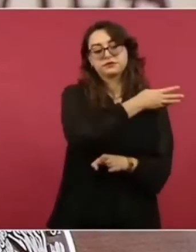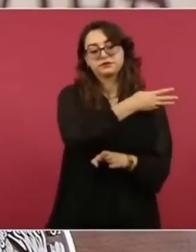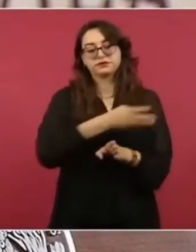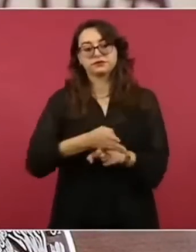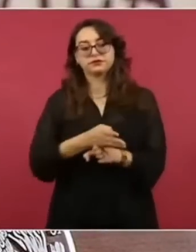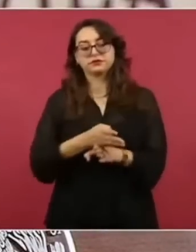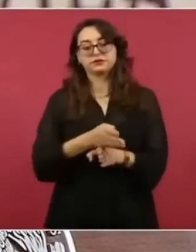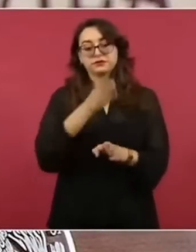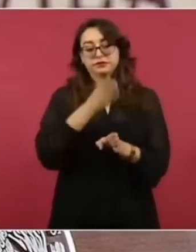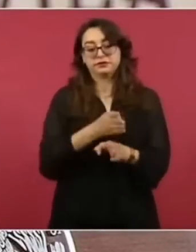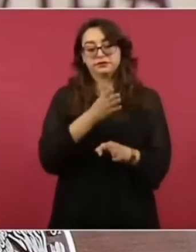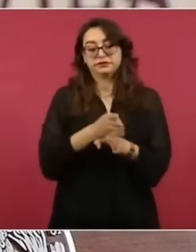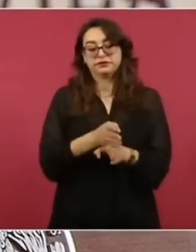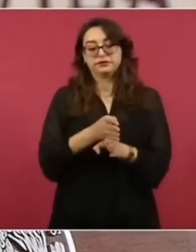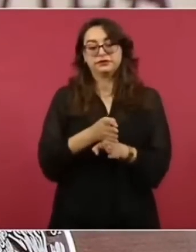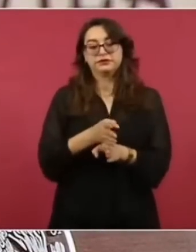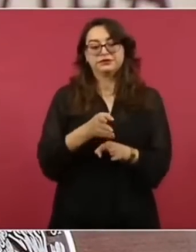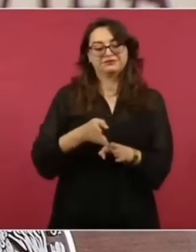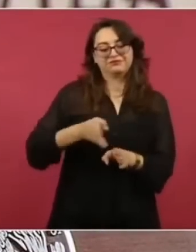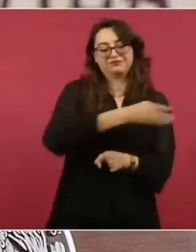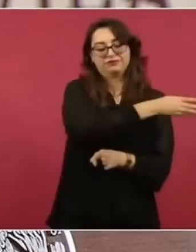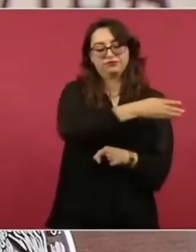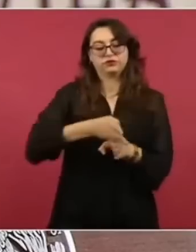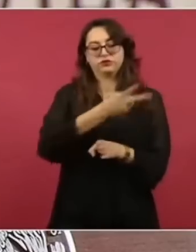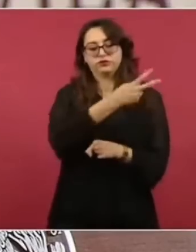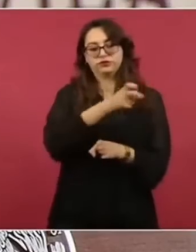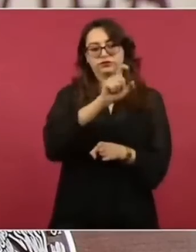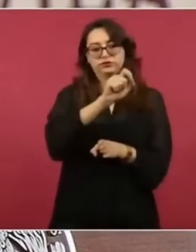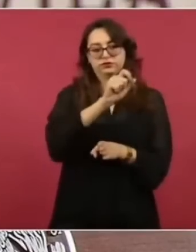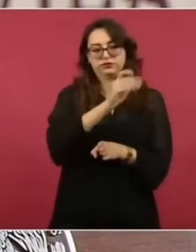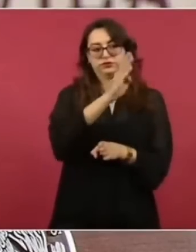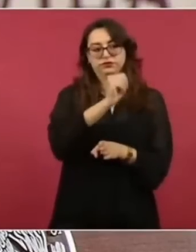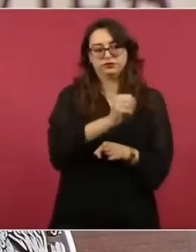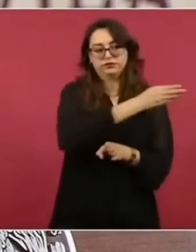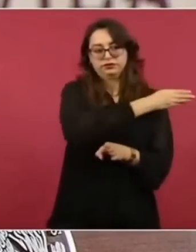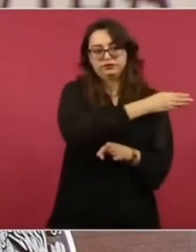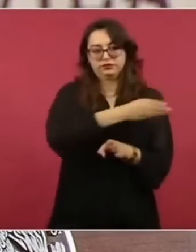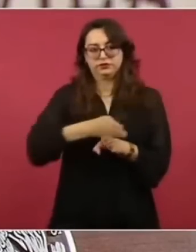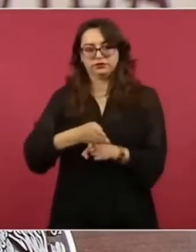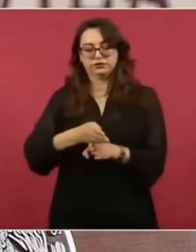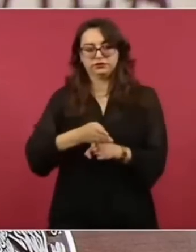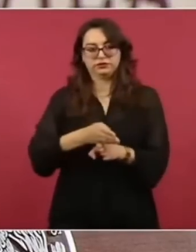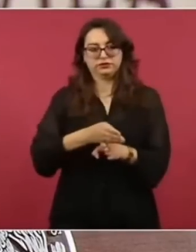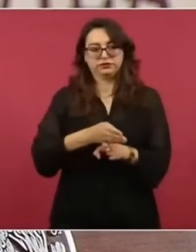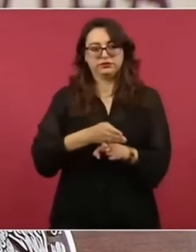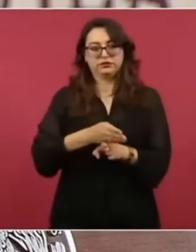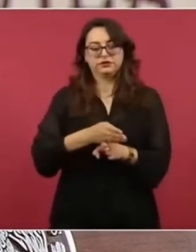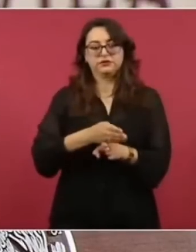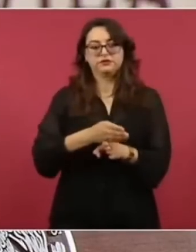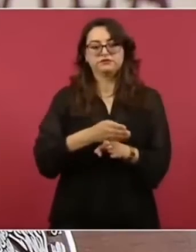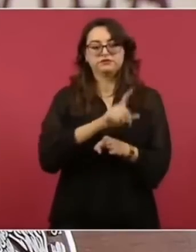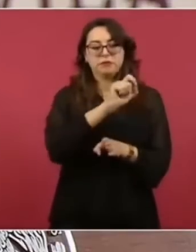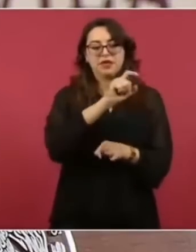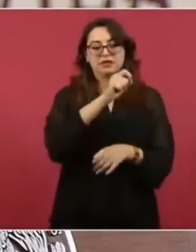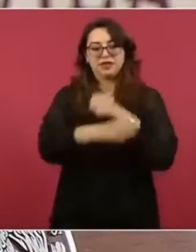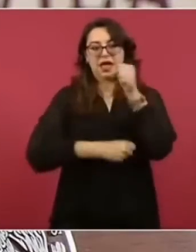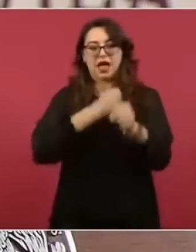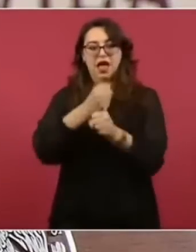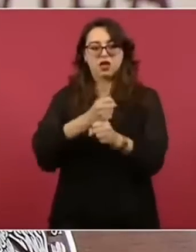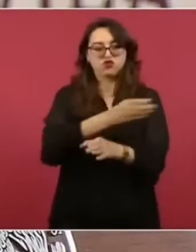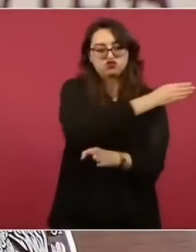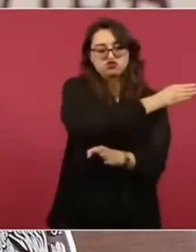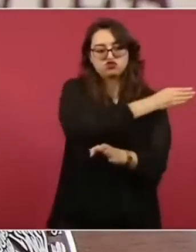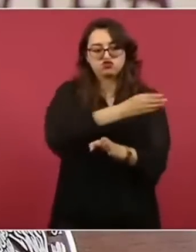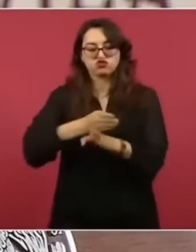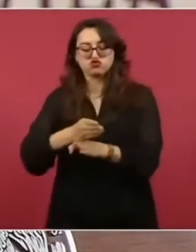administración de Vicente Fox quienes otorgaron trescientos cuarenta casinos este es el mayor número de